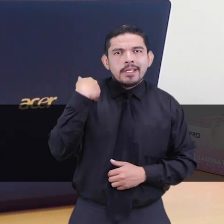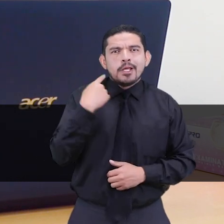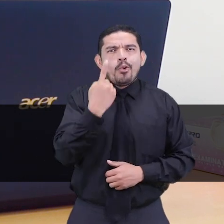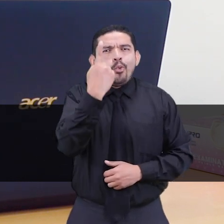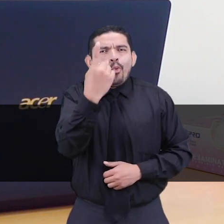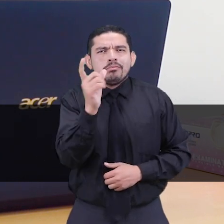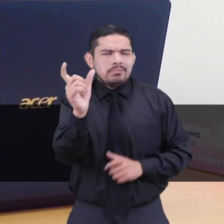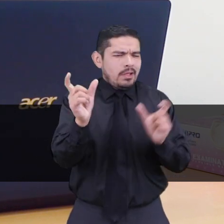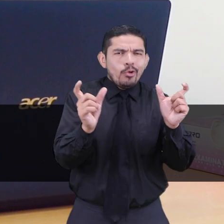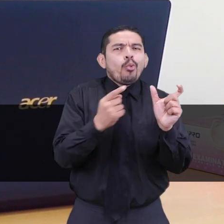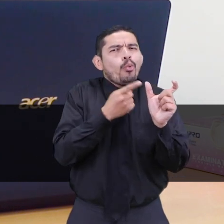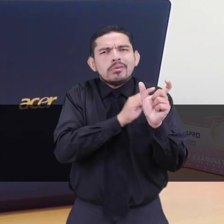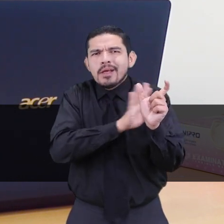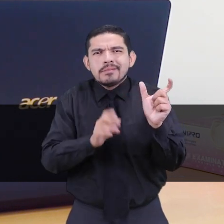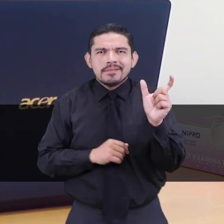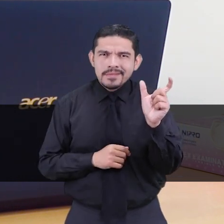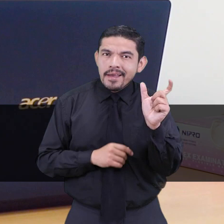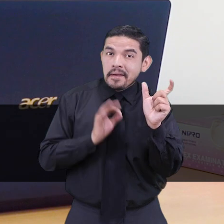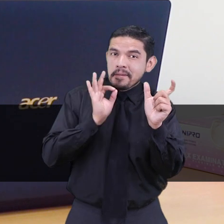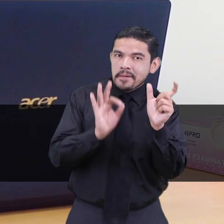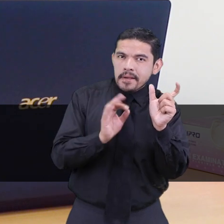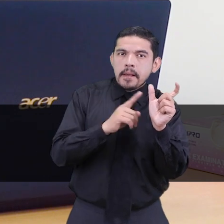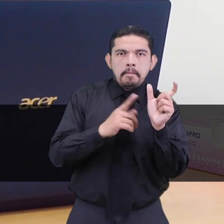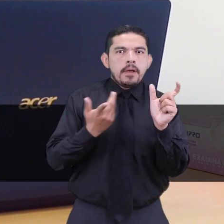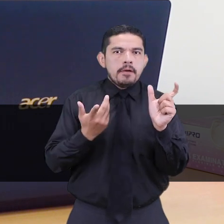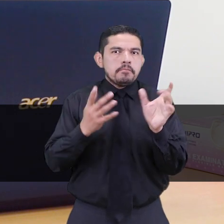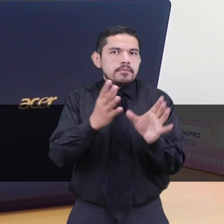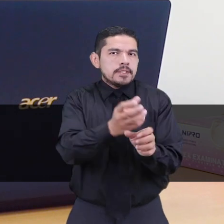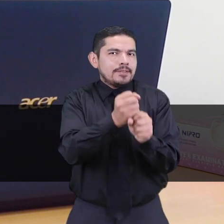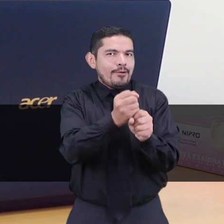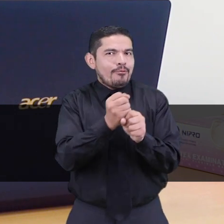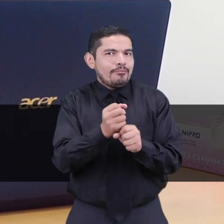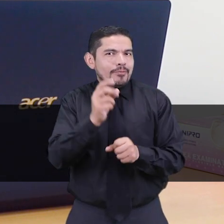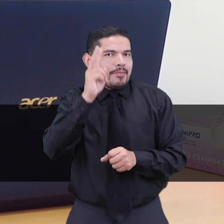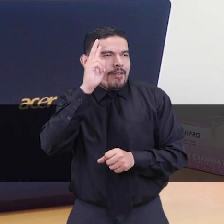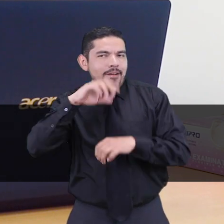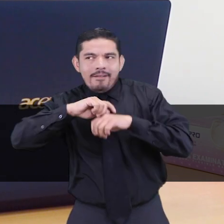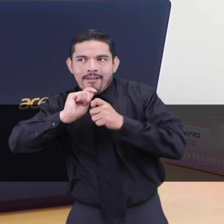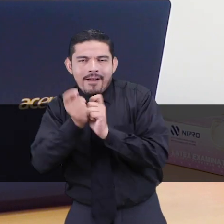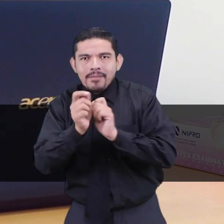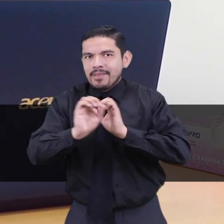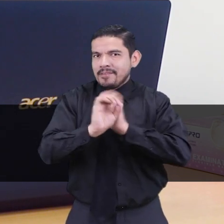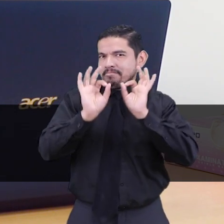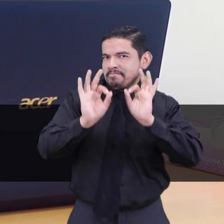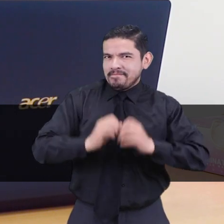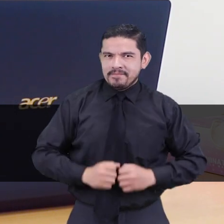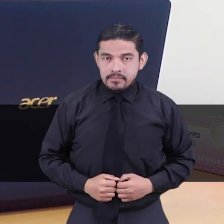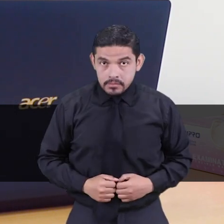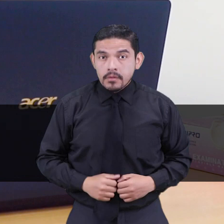un solo documento también lleva a que existan menos posibilidades de alteración de estos documentos.